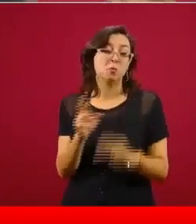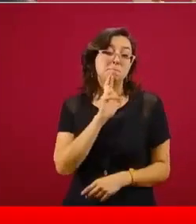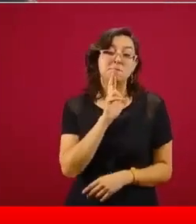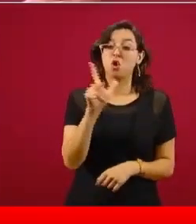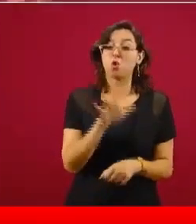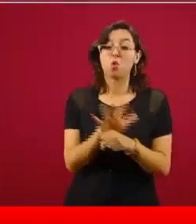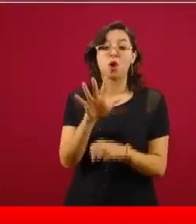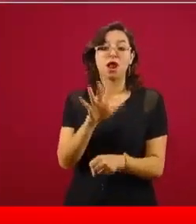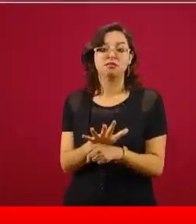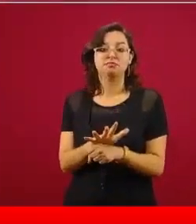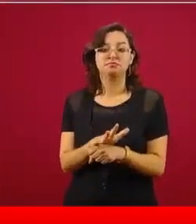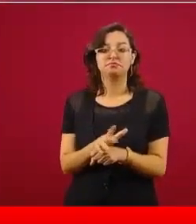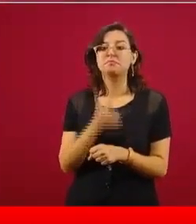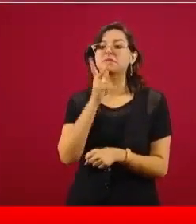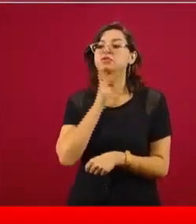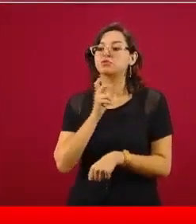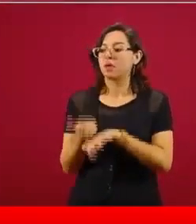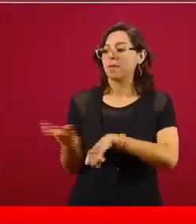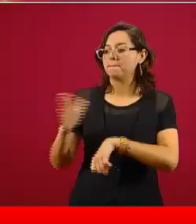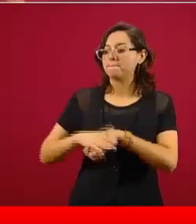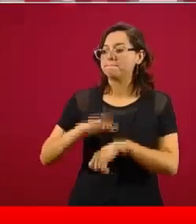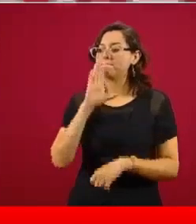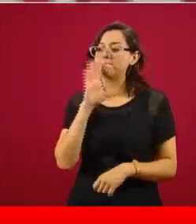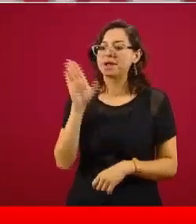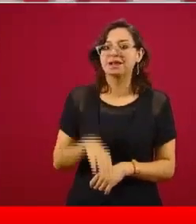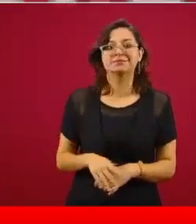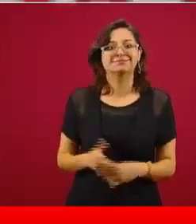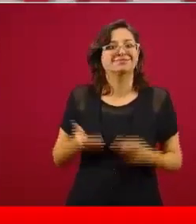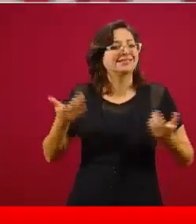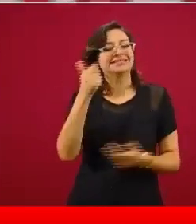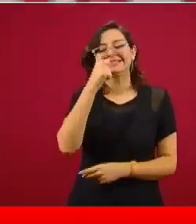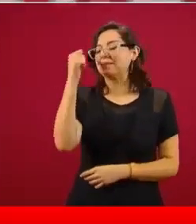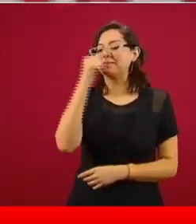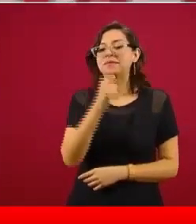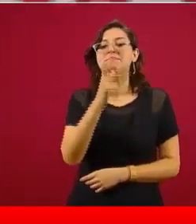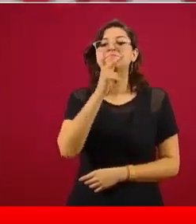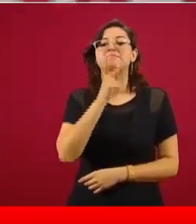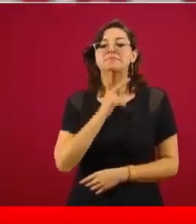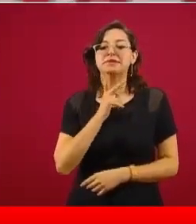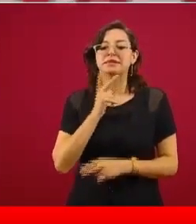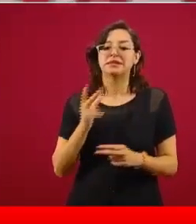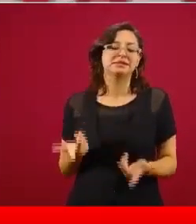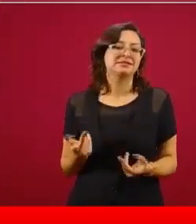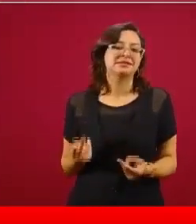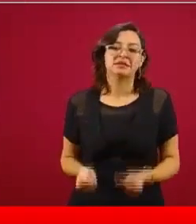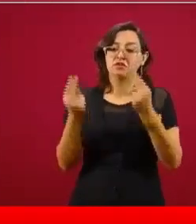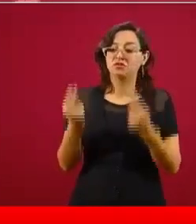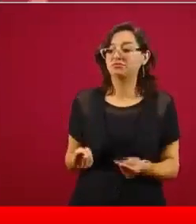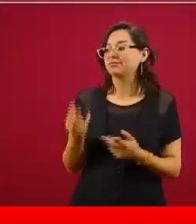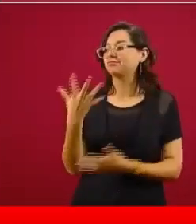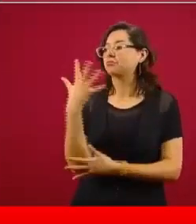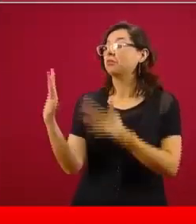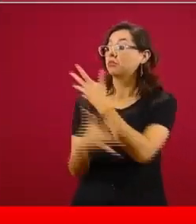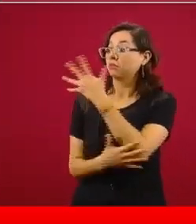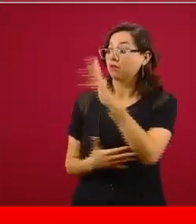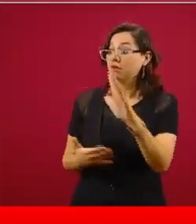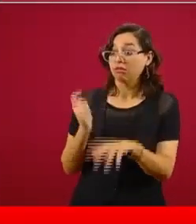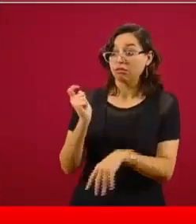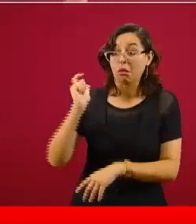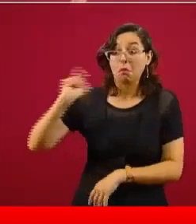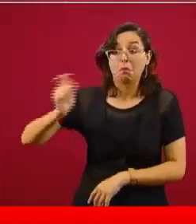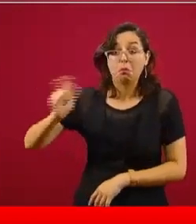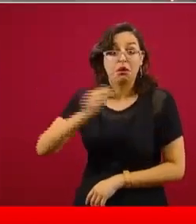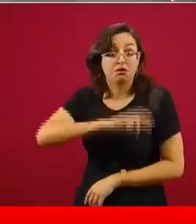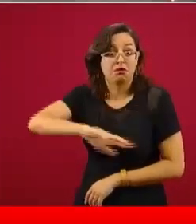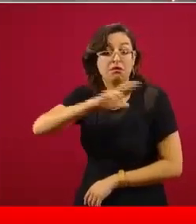siempre es negocio. ¿Cómo ¿Cómo no va a hacer negocio si no se le paga renta a la naturaleza?, se extrae. ¿Cuánto